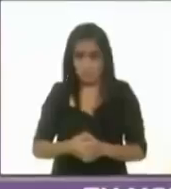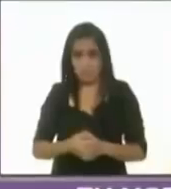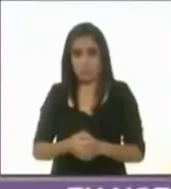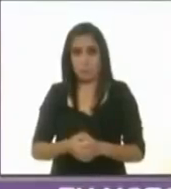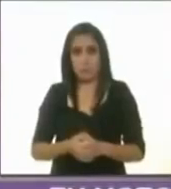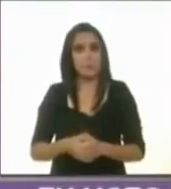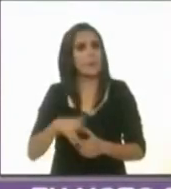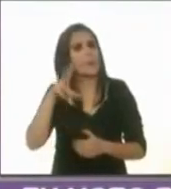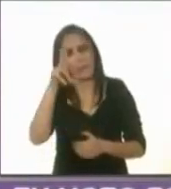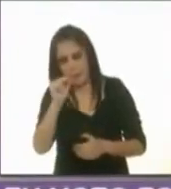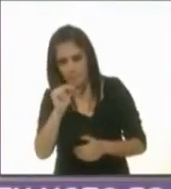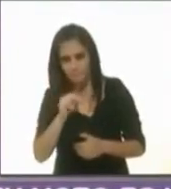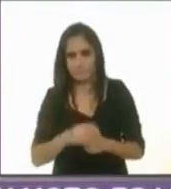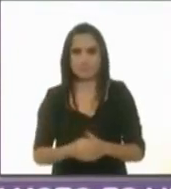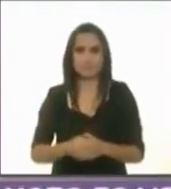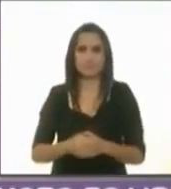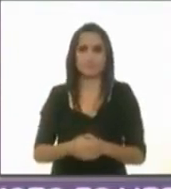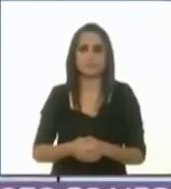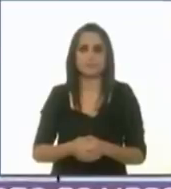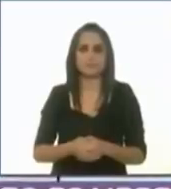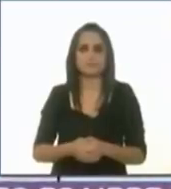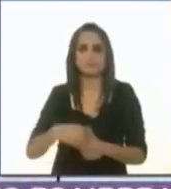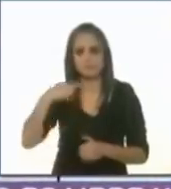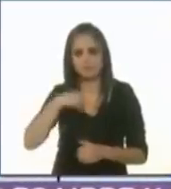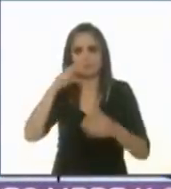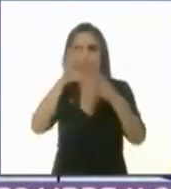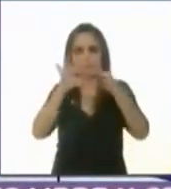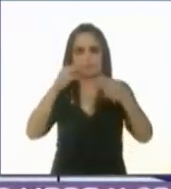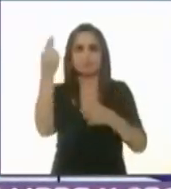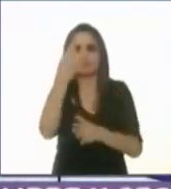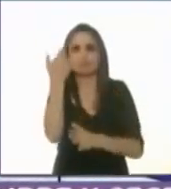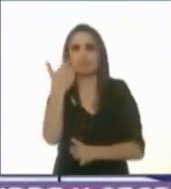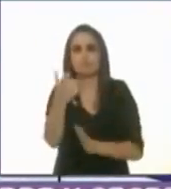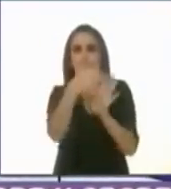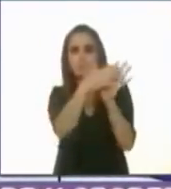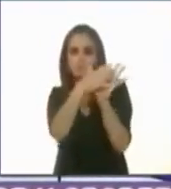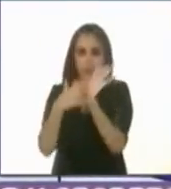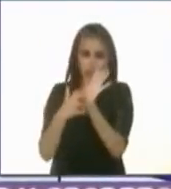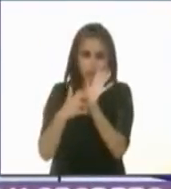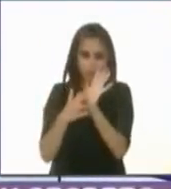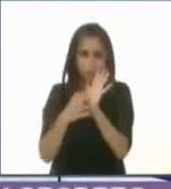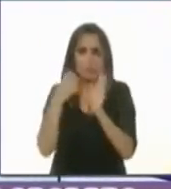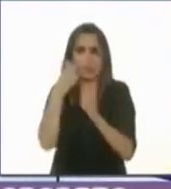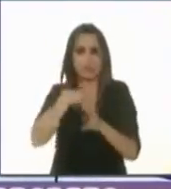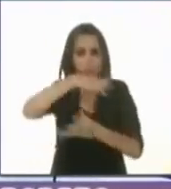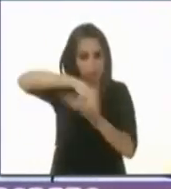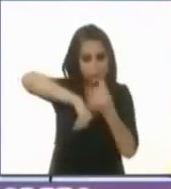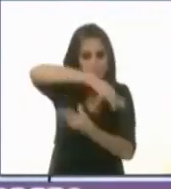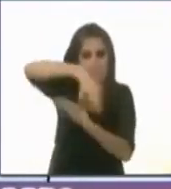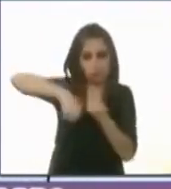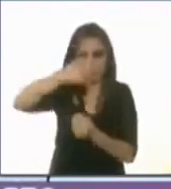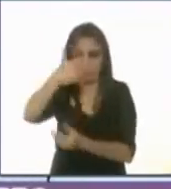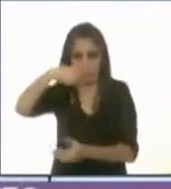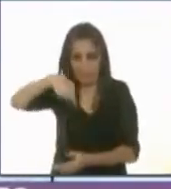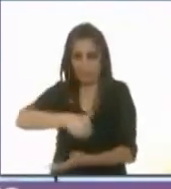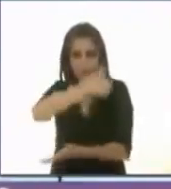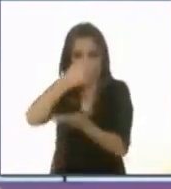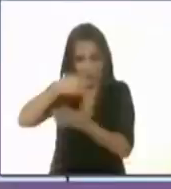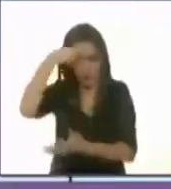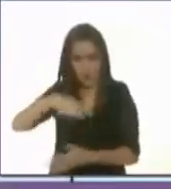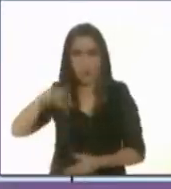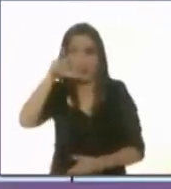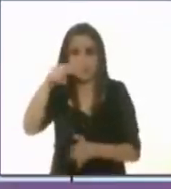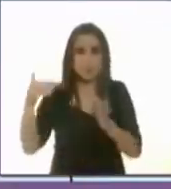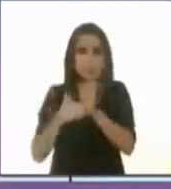Absolutamente no. Hablé que vamos a ahorrar con las compras consolidadas en la Ciudad de México 18 mil